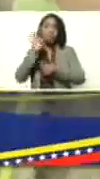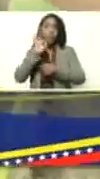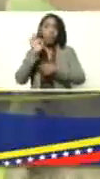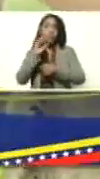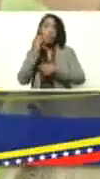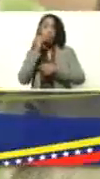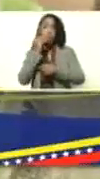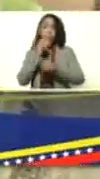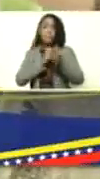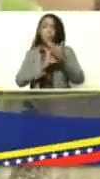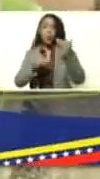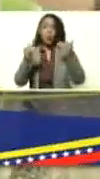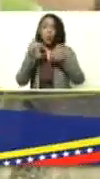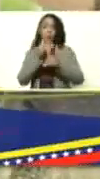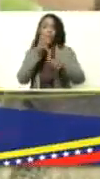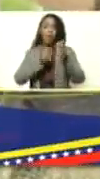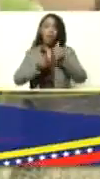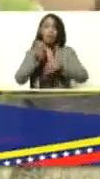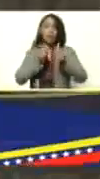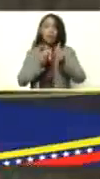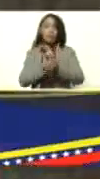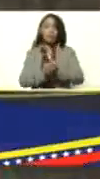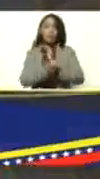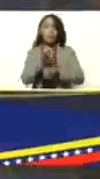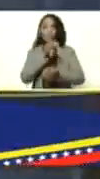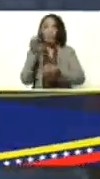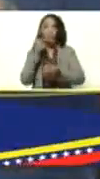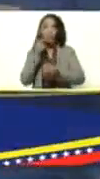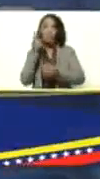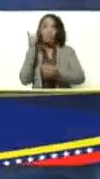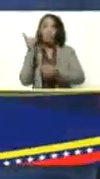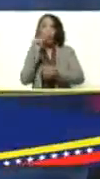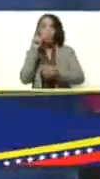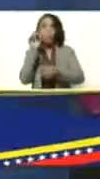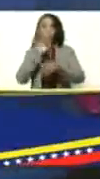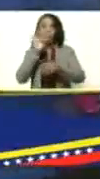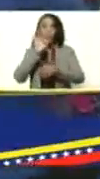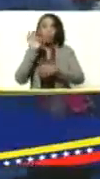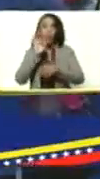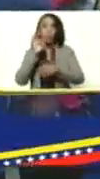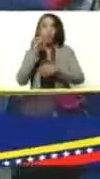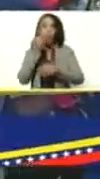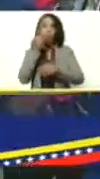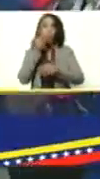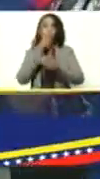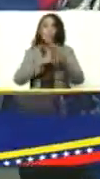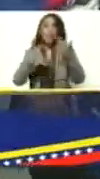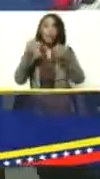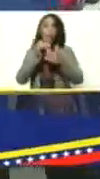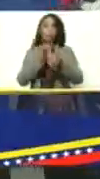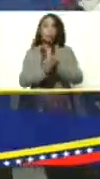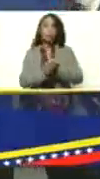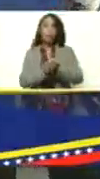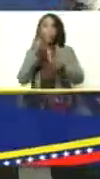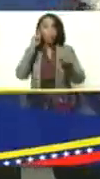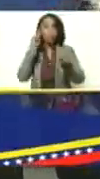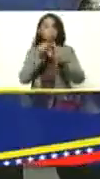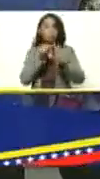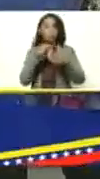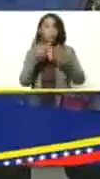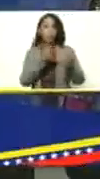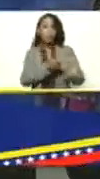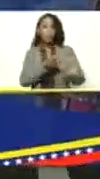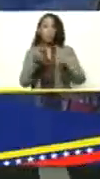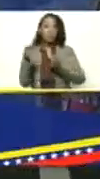mayor también con leche. Correcto. Dice Fernando que es un porcentaje de proteína mayor, en el objetivo de llevar